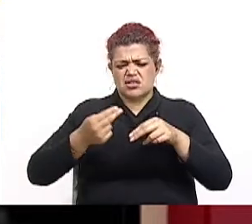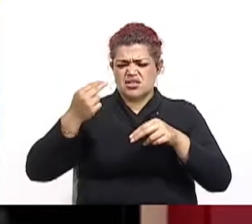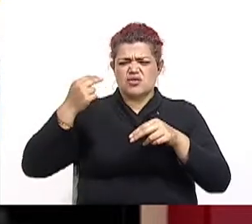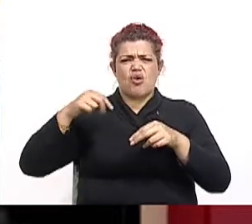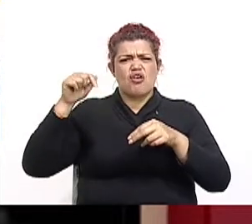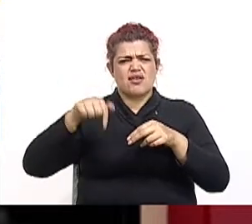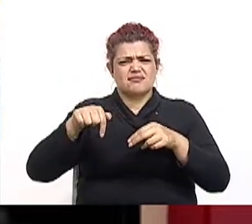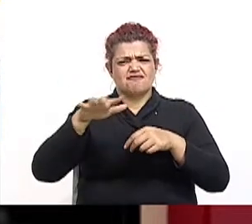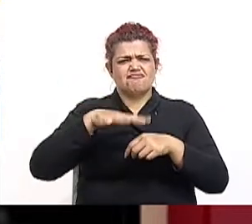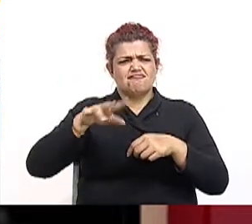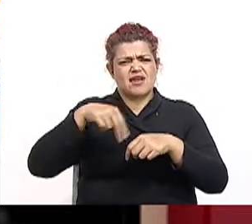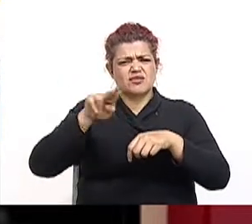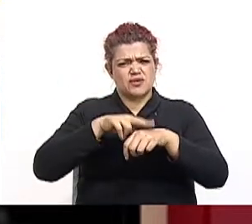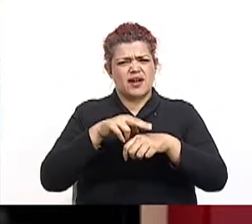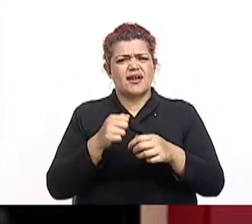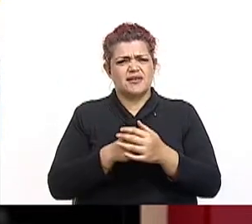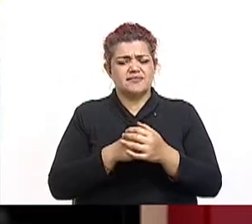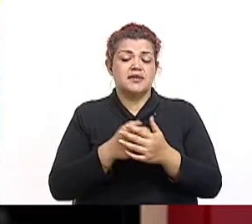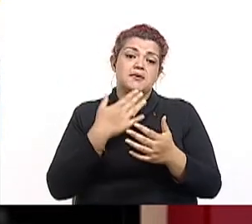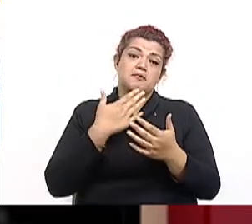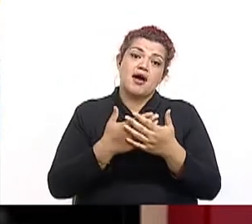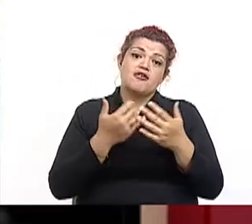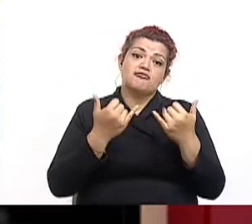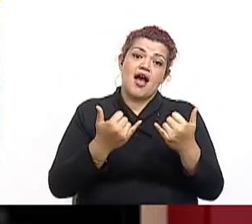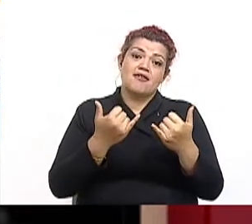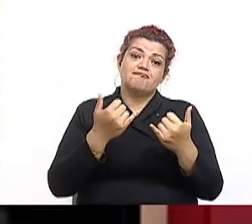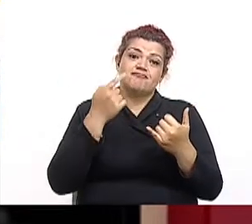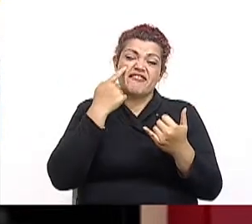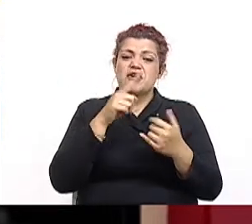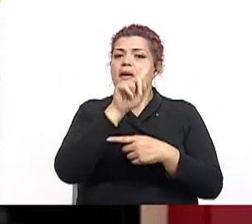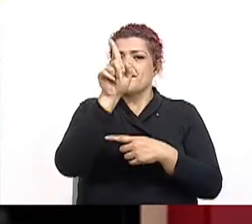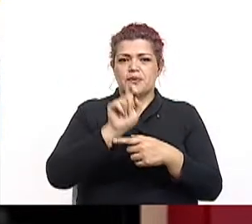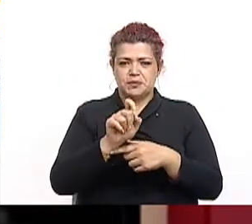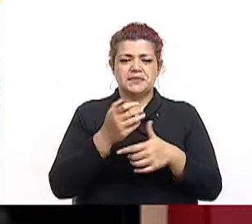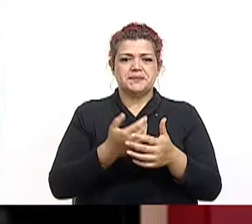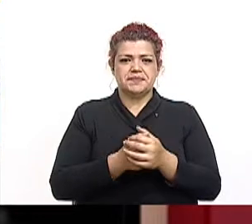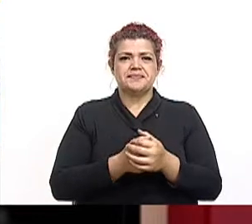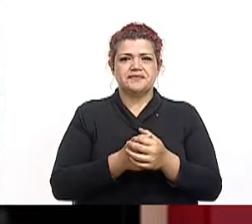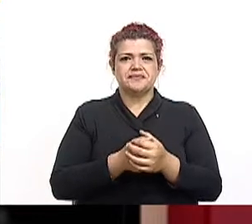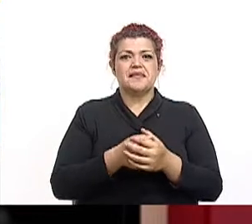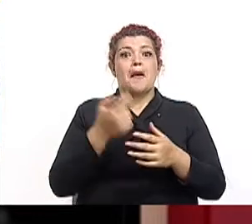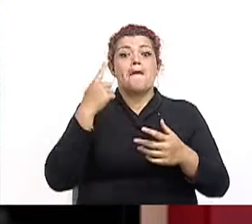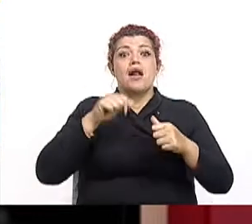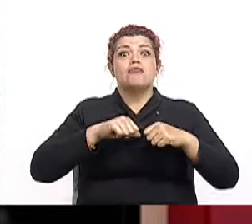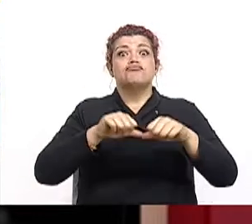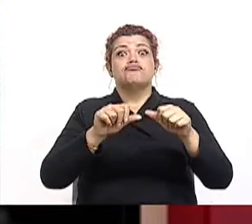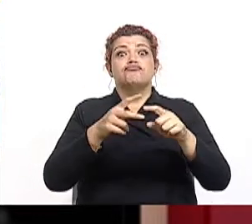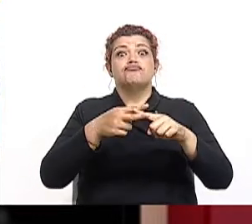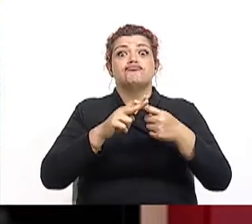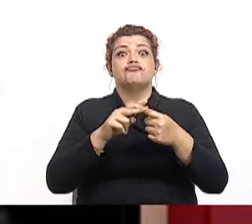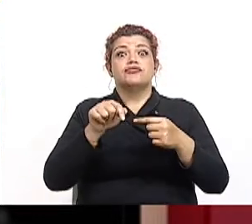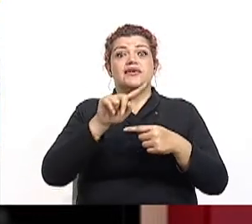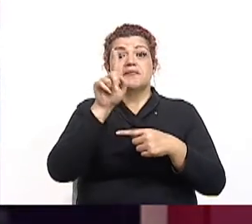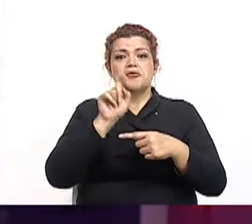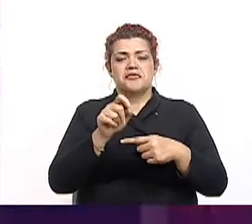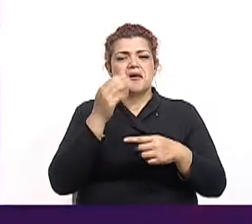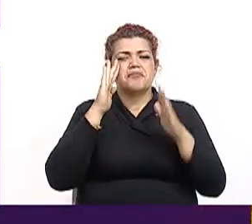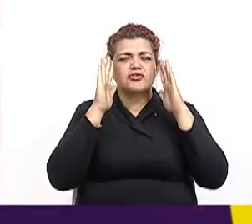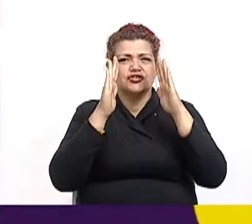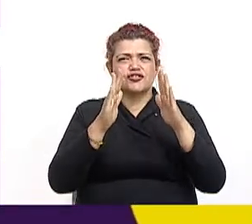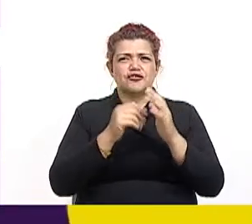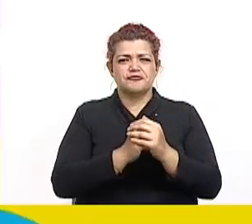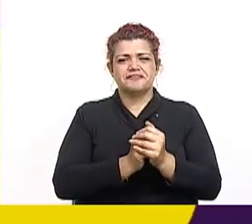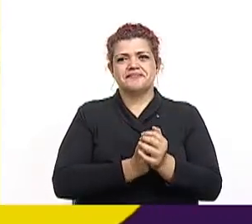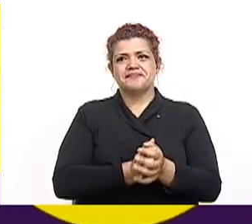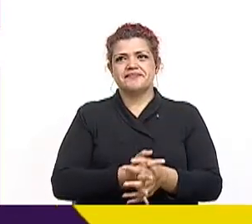nacional. Bueno, vamos con una trivia. Siempre tenemos para comenzar nuestra lección esta trivia. Pon mucha atención,